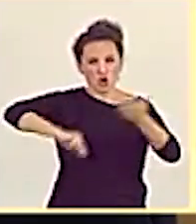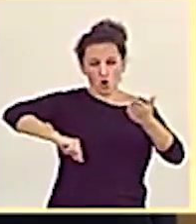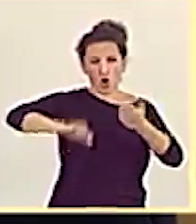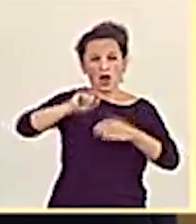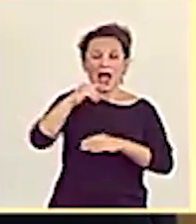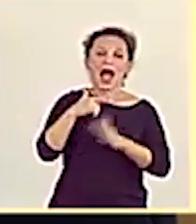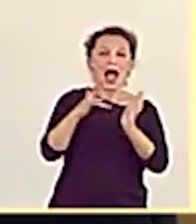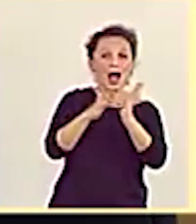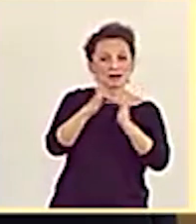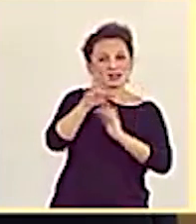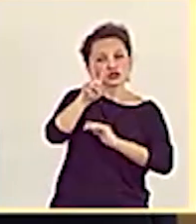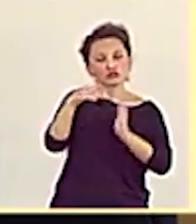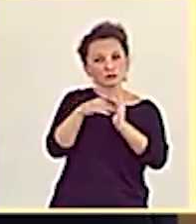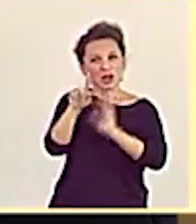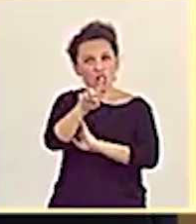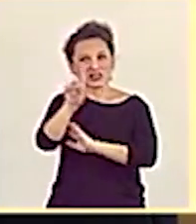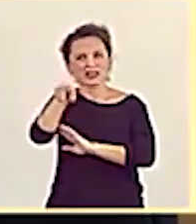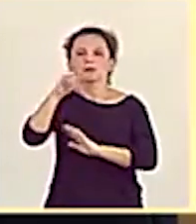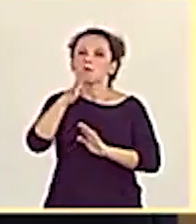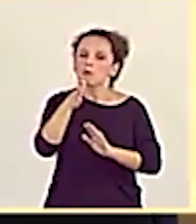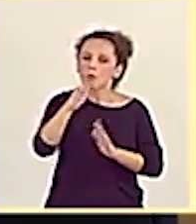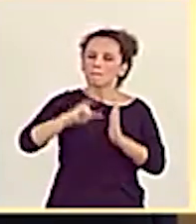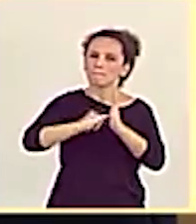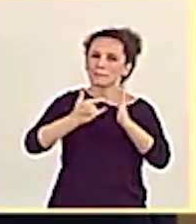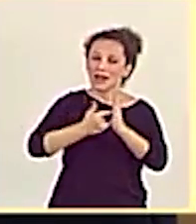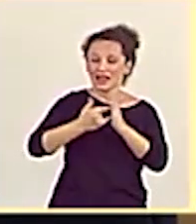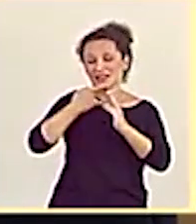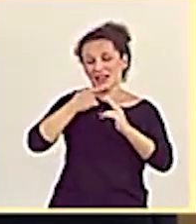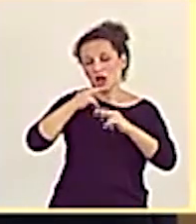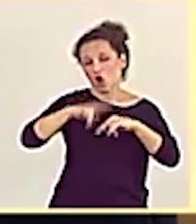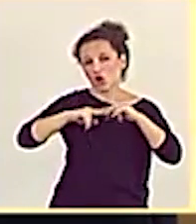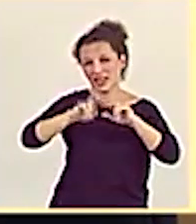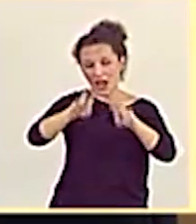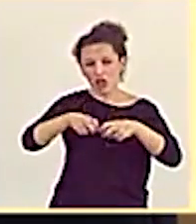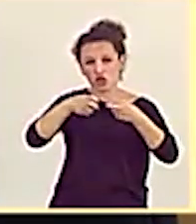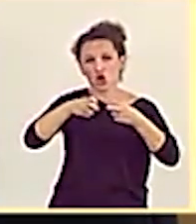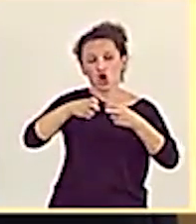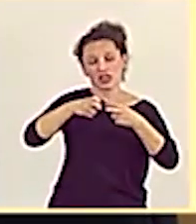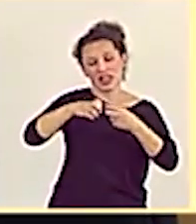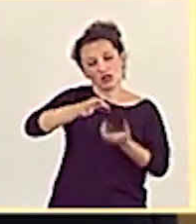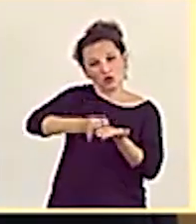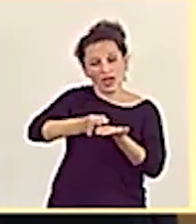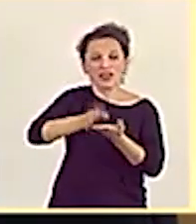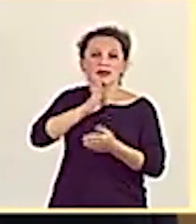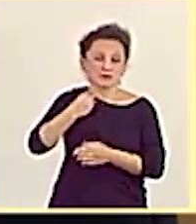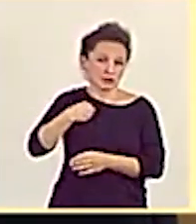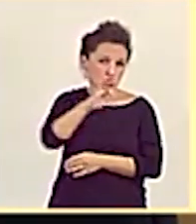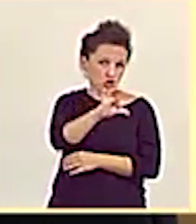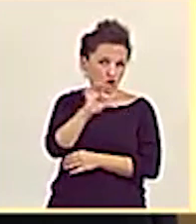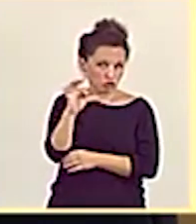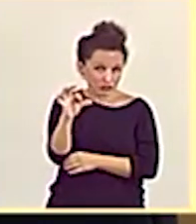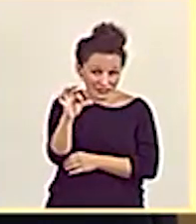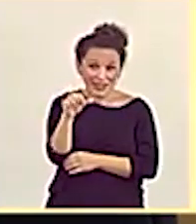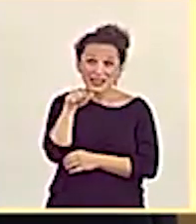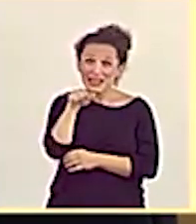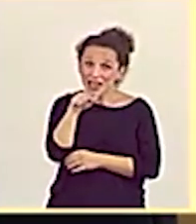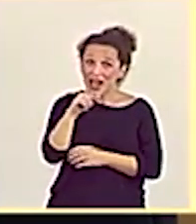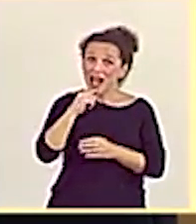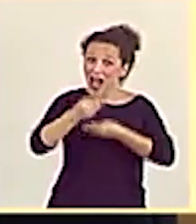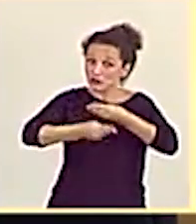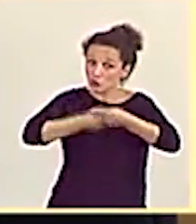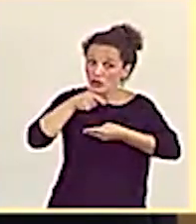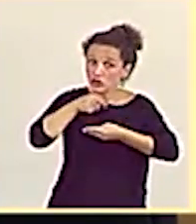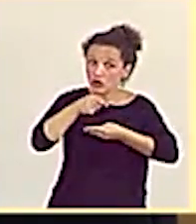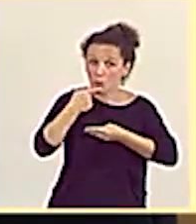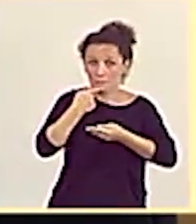y consecuencia también del plan de ordenación de la ciudad de Donosti. Se trata de una actuación que cuenta con un presupuesto de